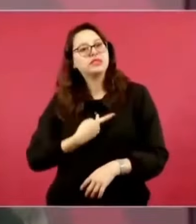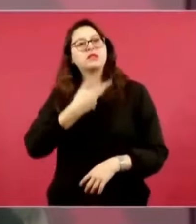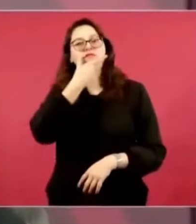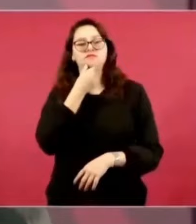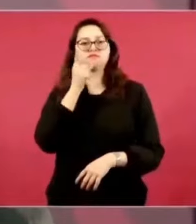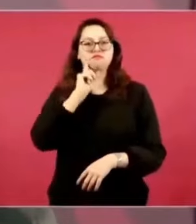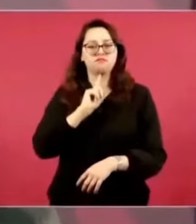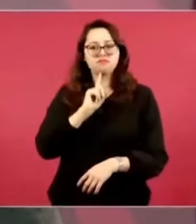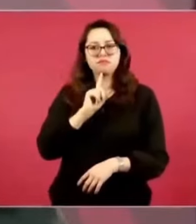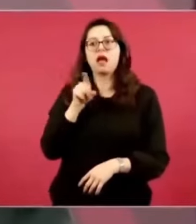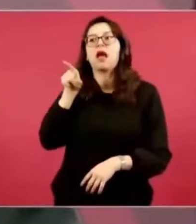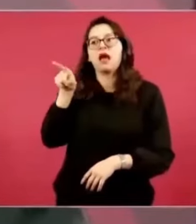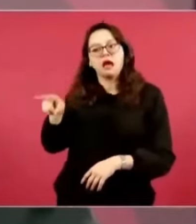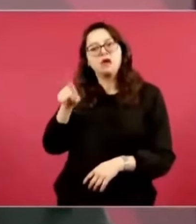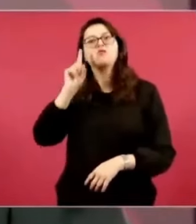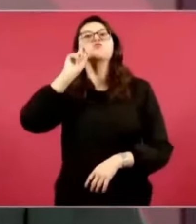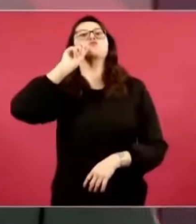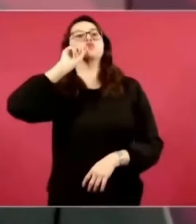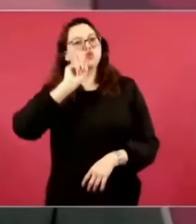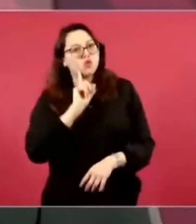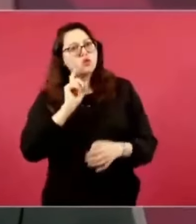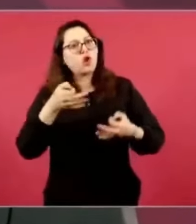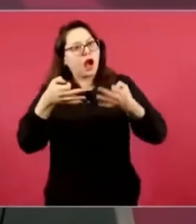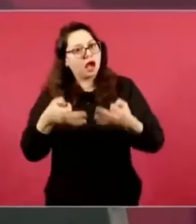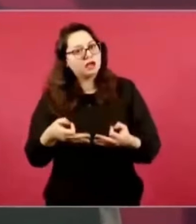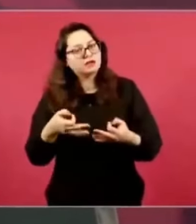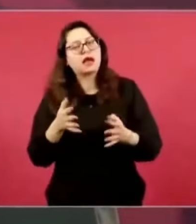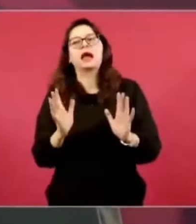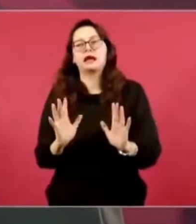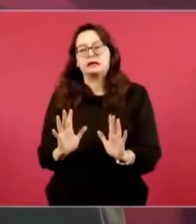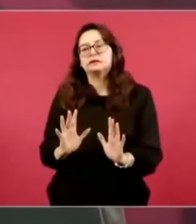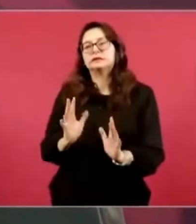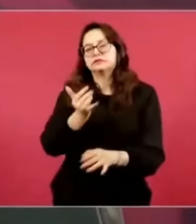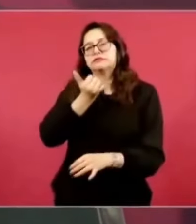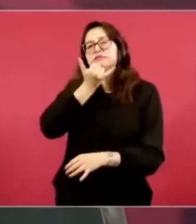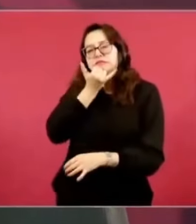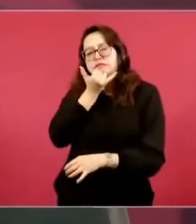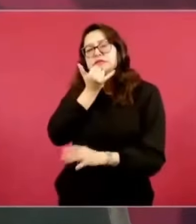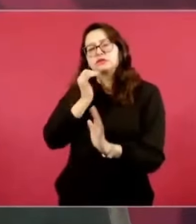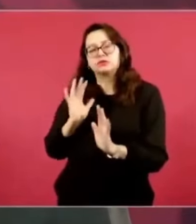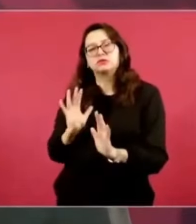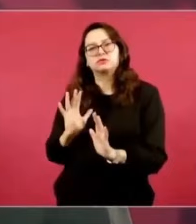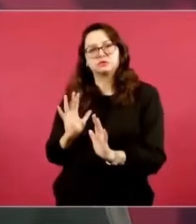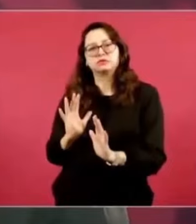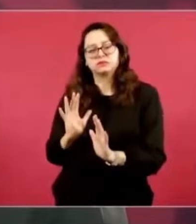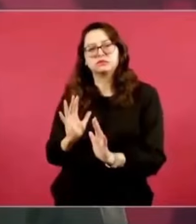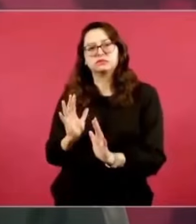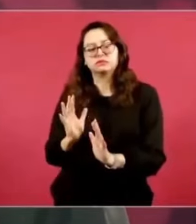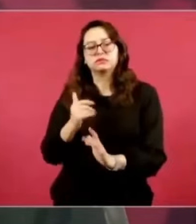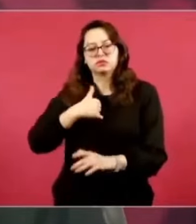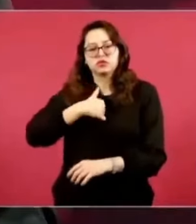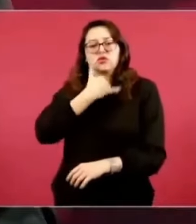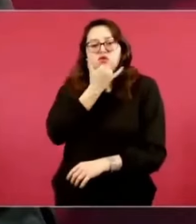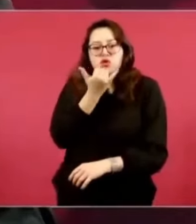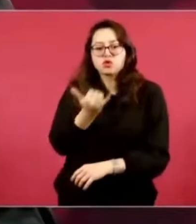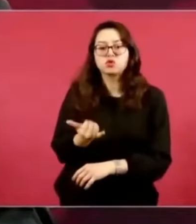Y la gente debe de asumirse, cualquier persona,